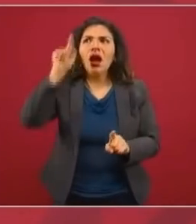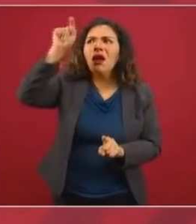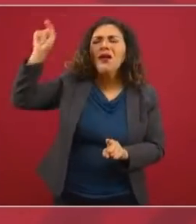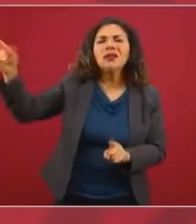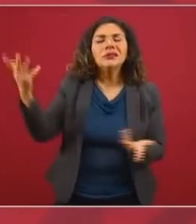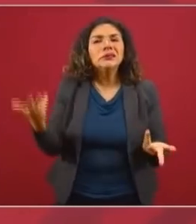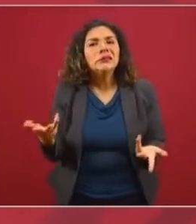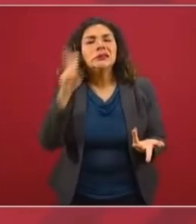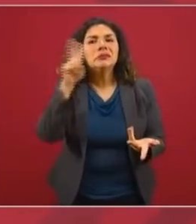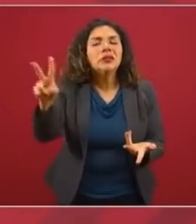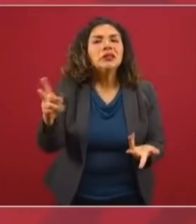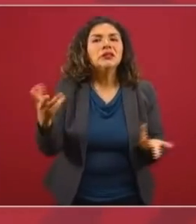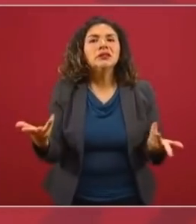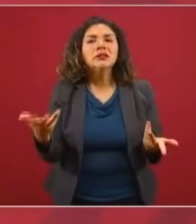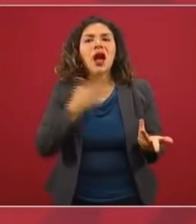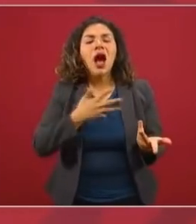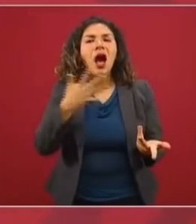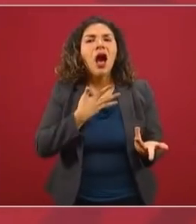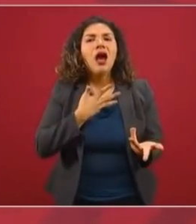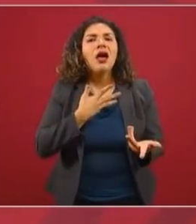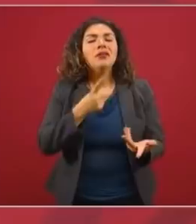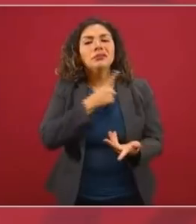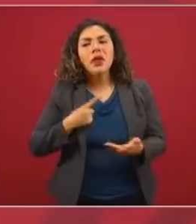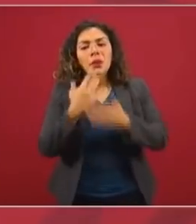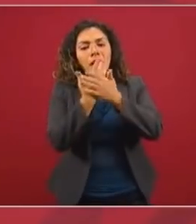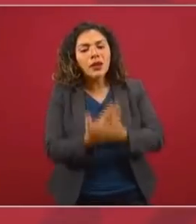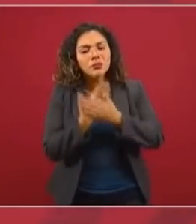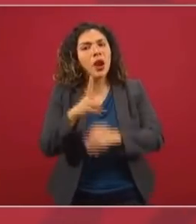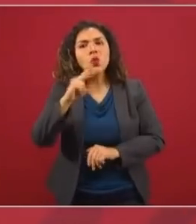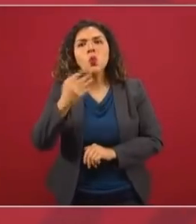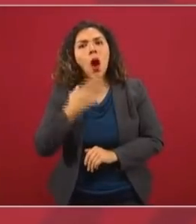había que esperar camas.